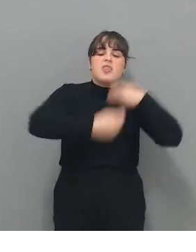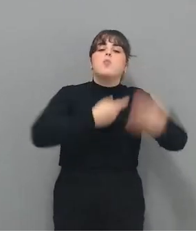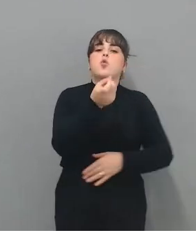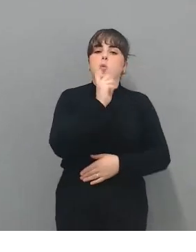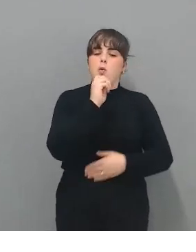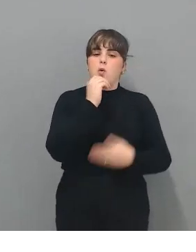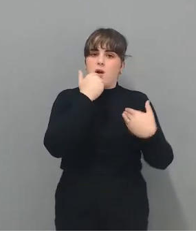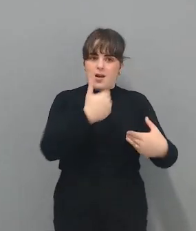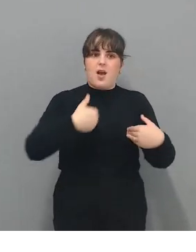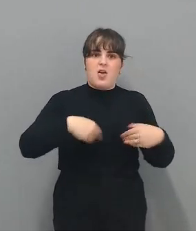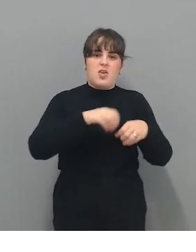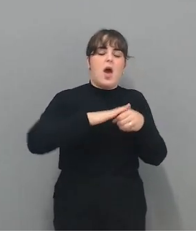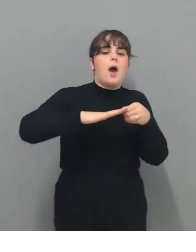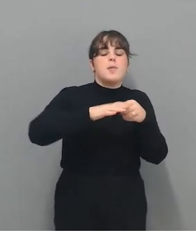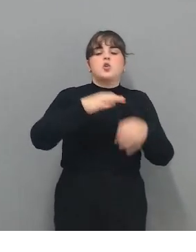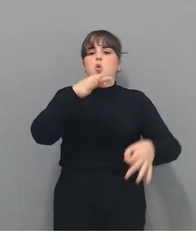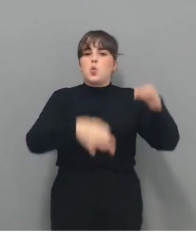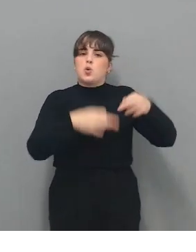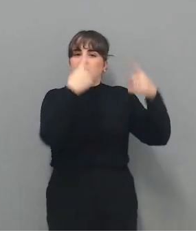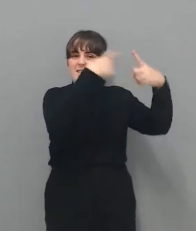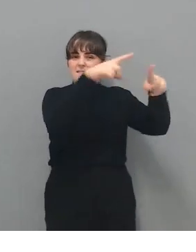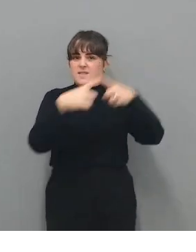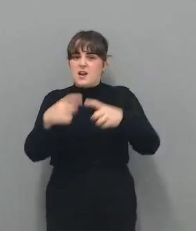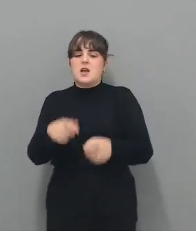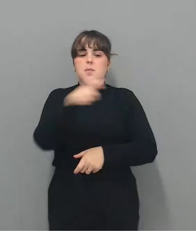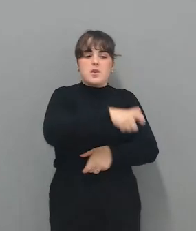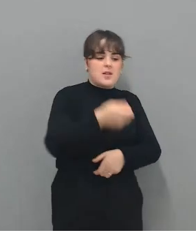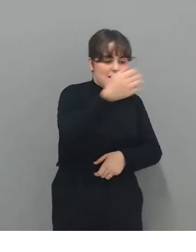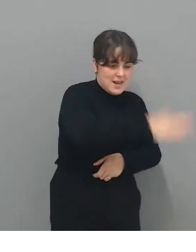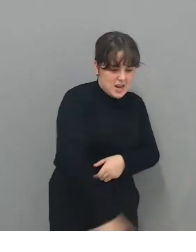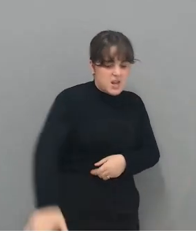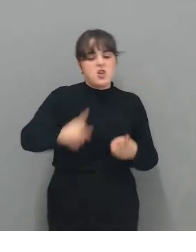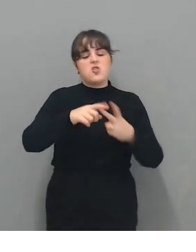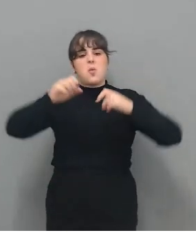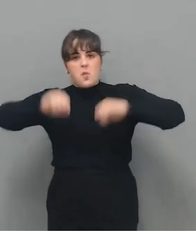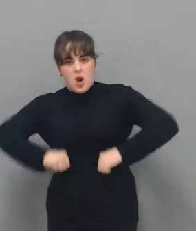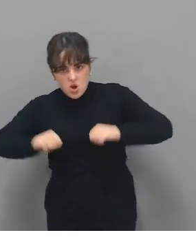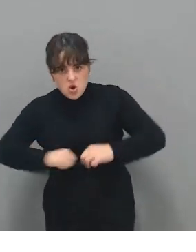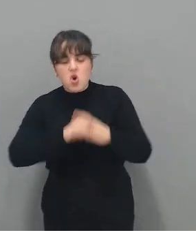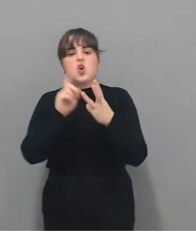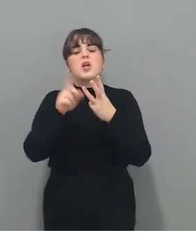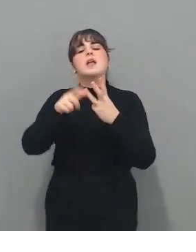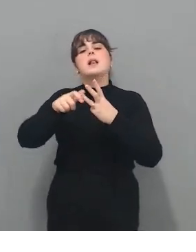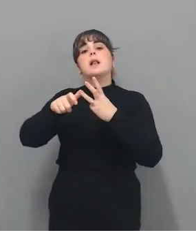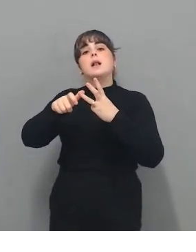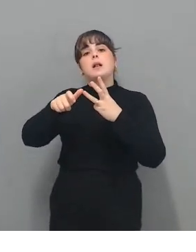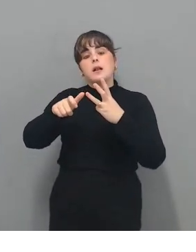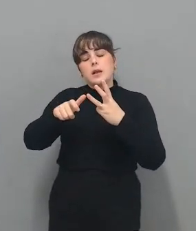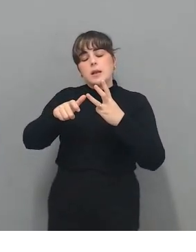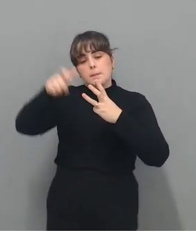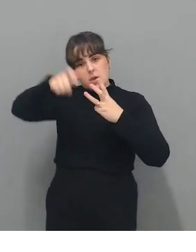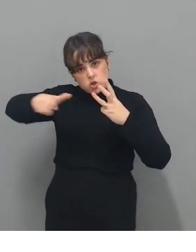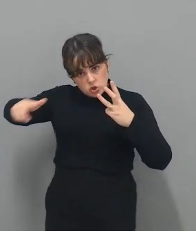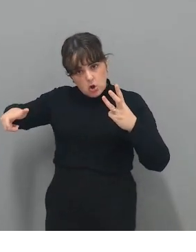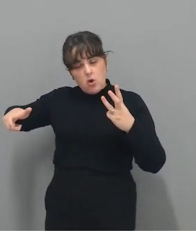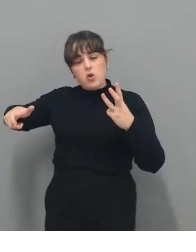A la población más vulnerable. A la población, a los niños, a los ancianos, a las personas que se